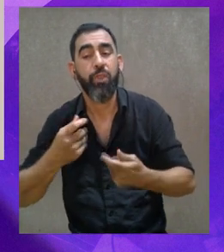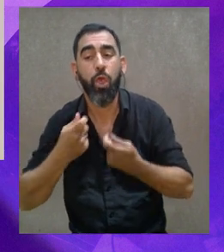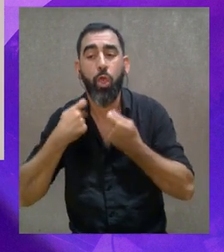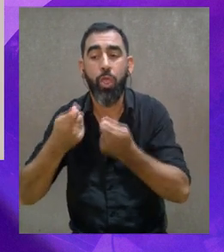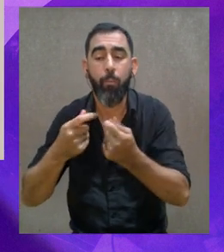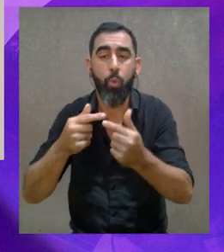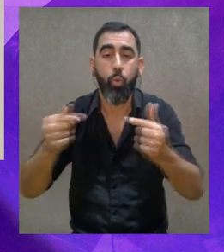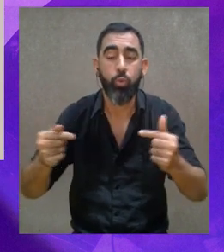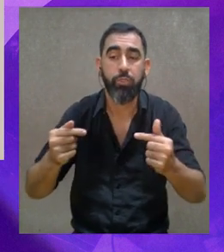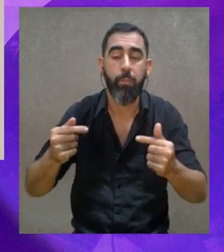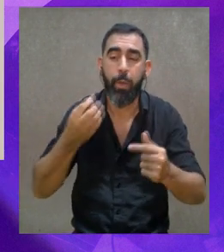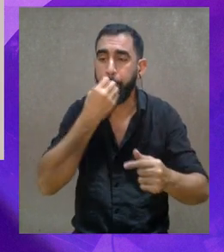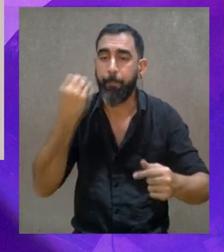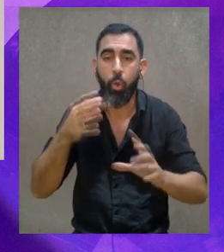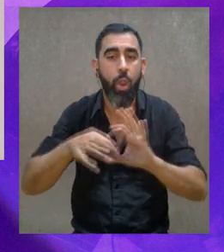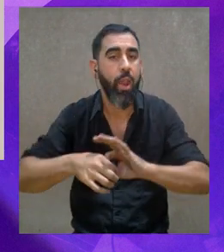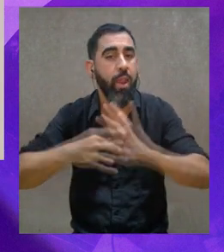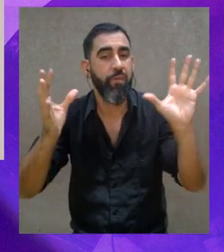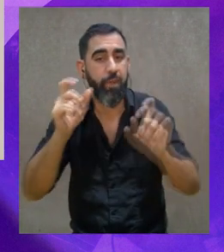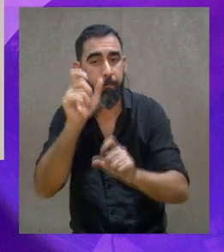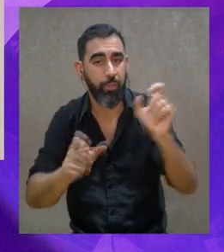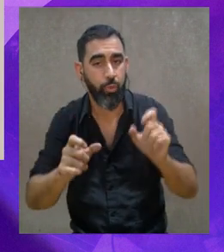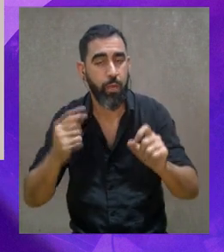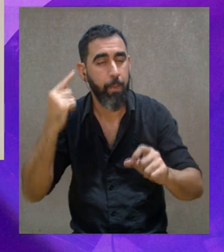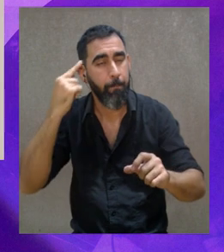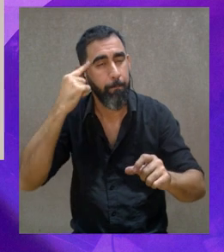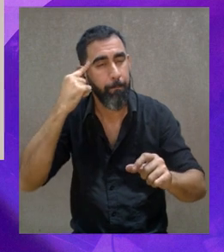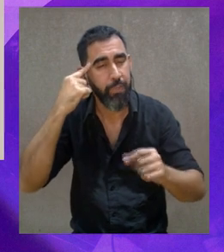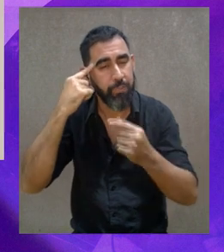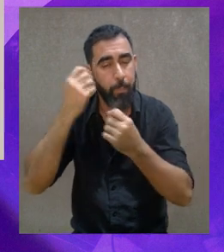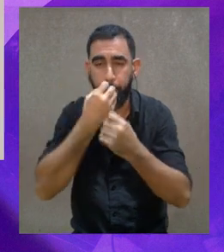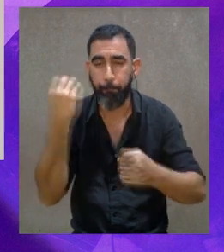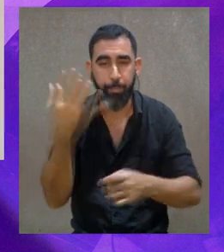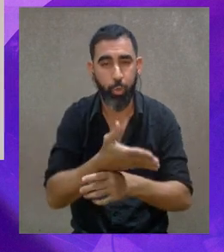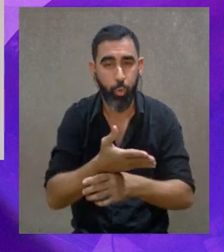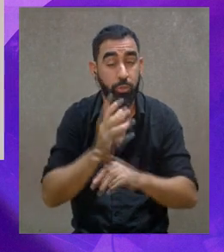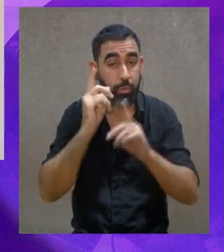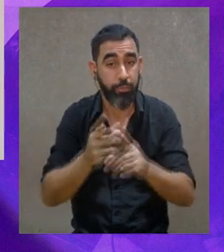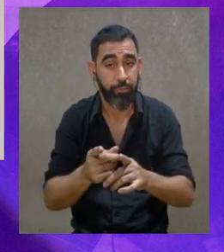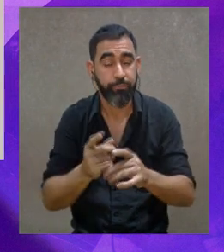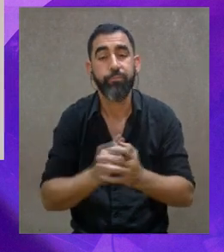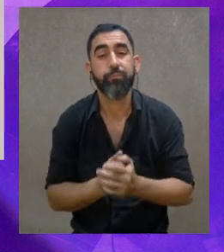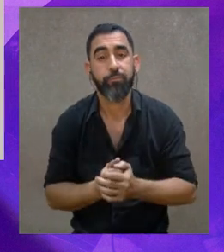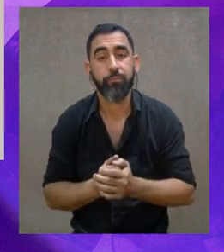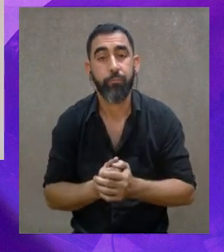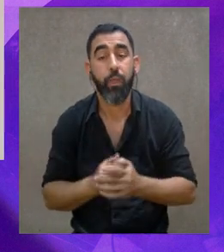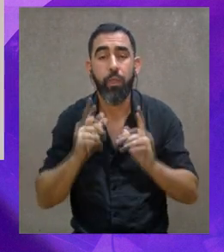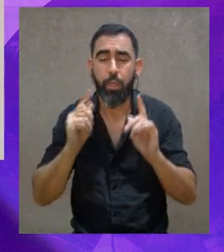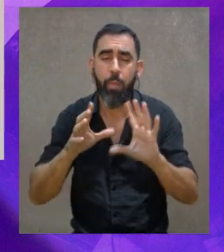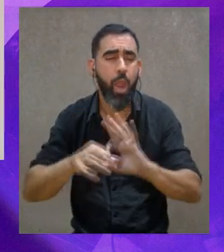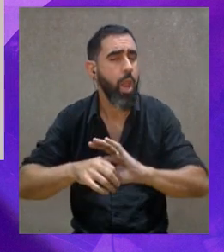decidir para dónde, en qué voy a invertir mi vida, y tener otras armas para la